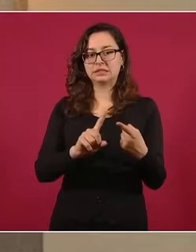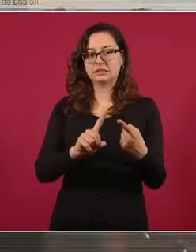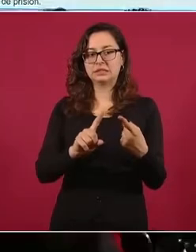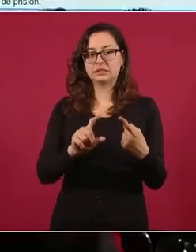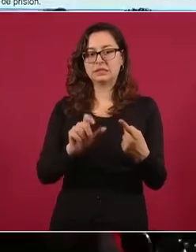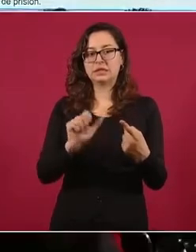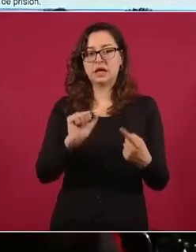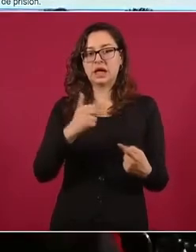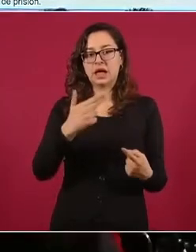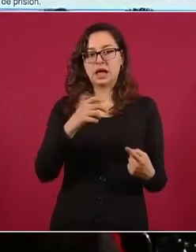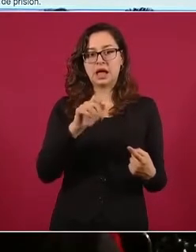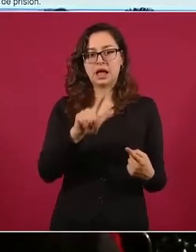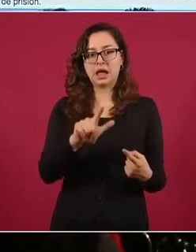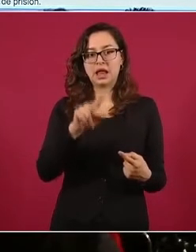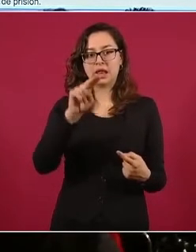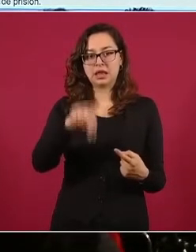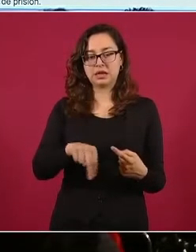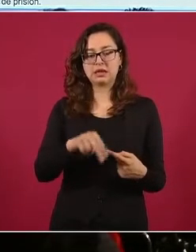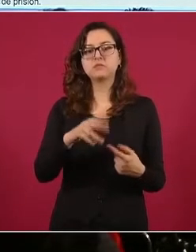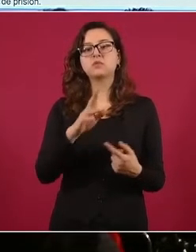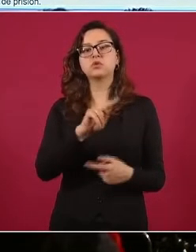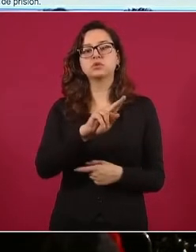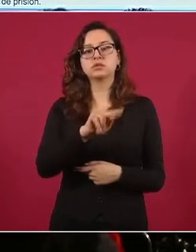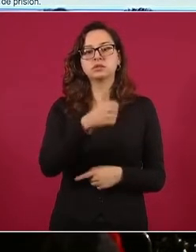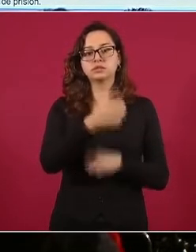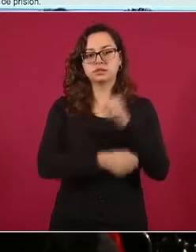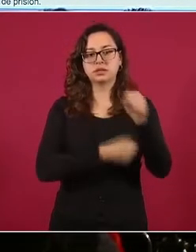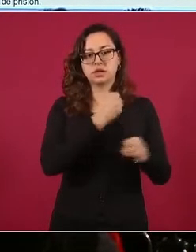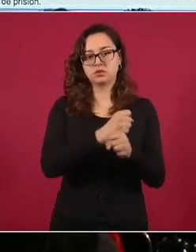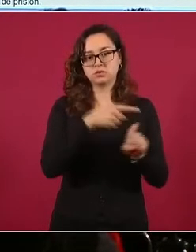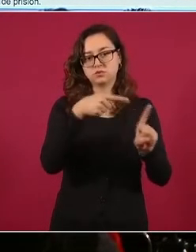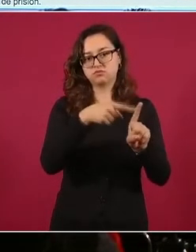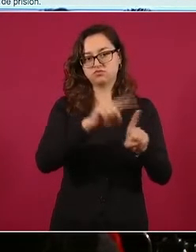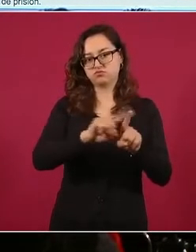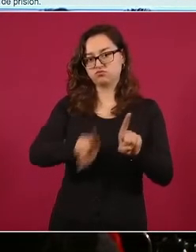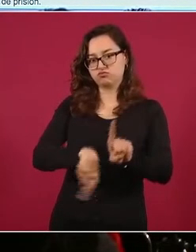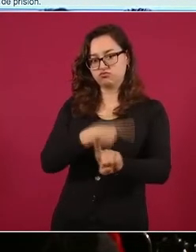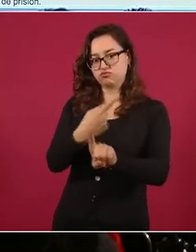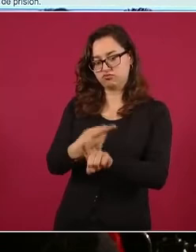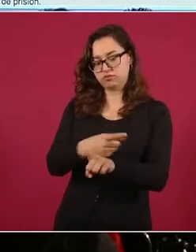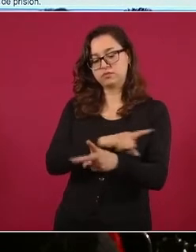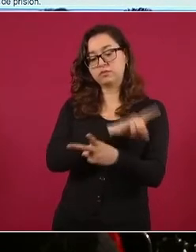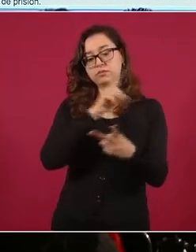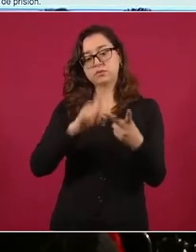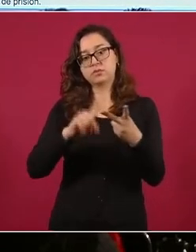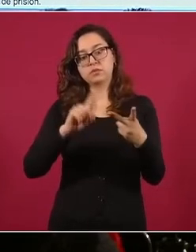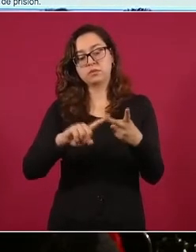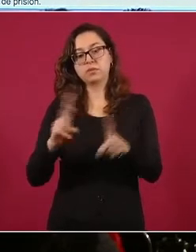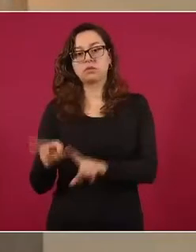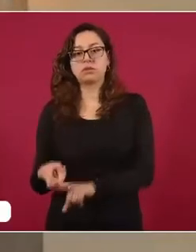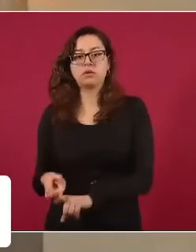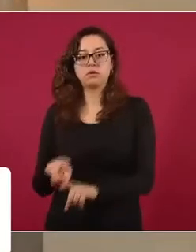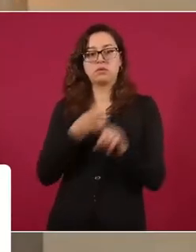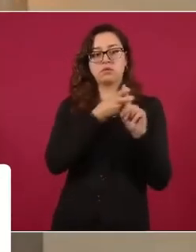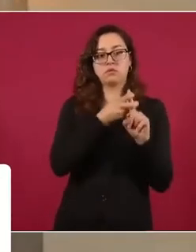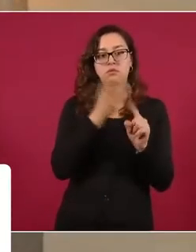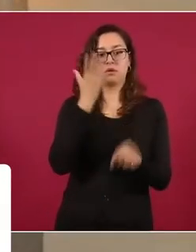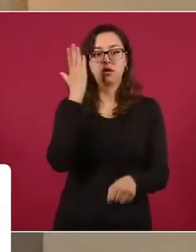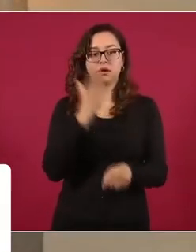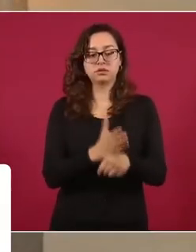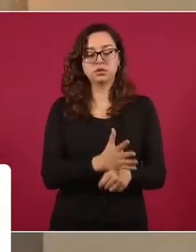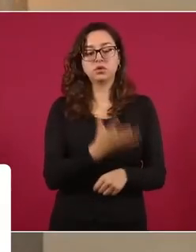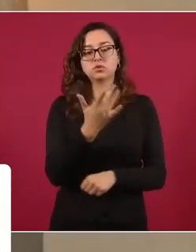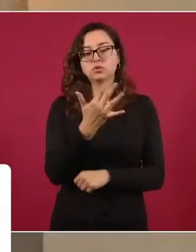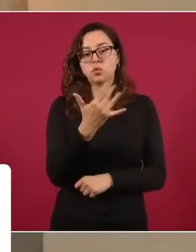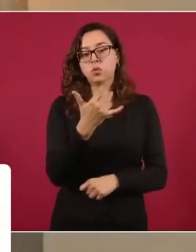contra de Ángel N. por 86 años, otra por secuestro exprés por 50 años en contra de dos